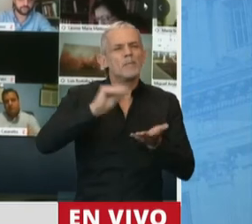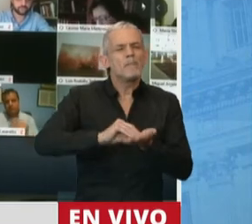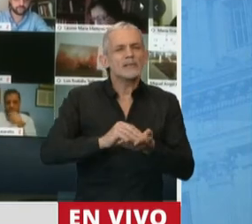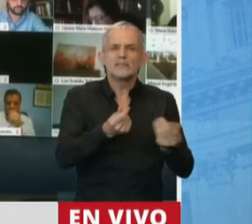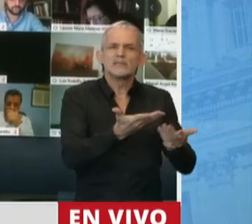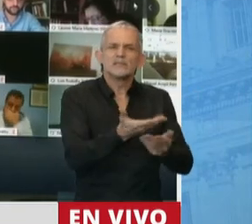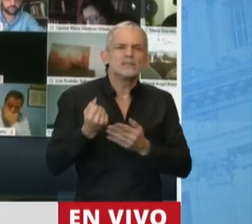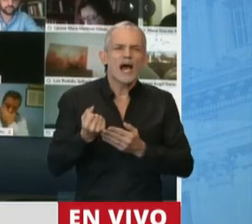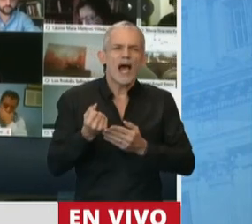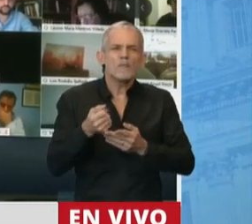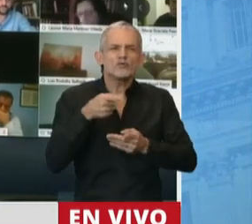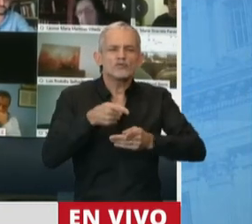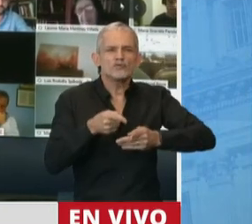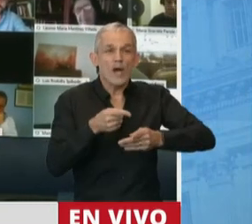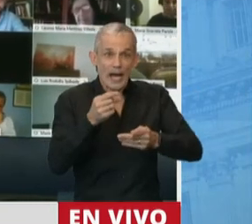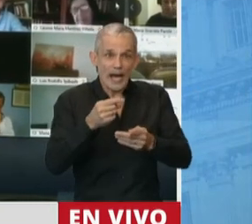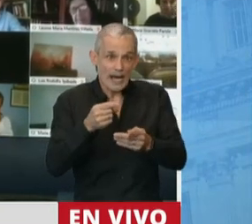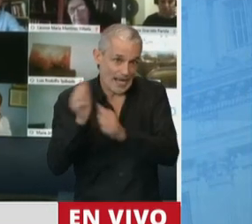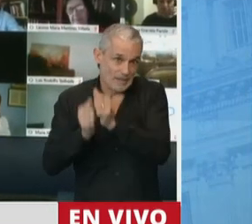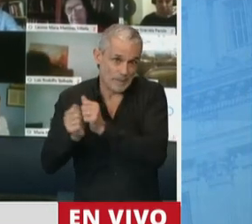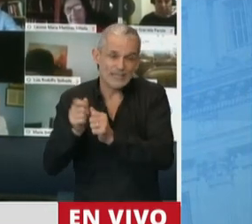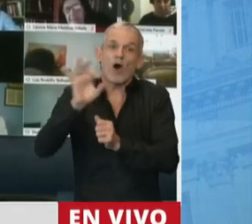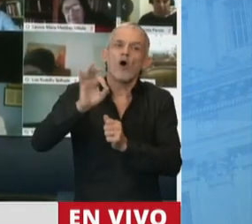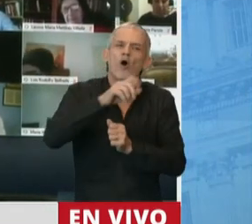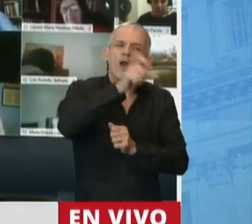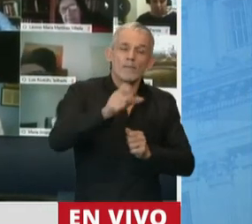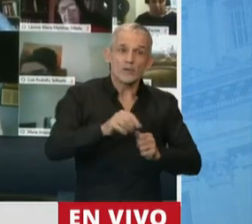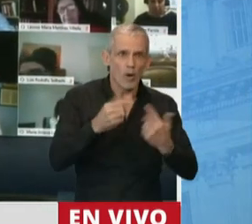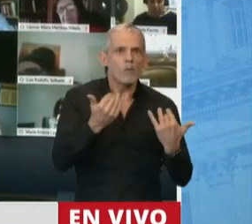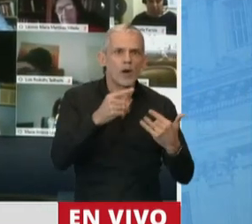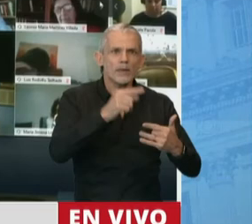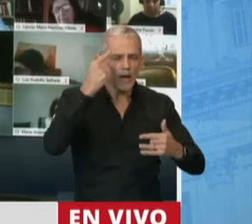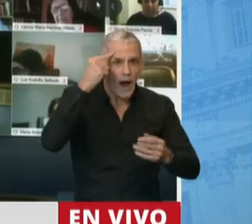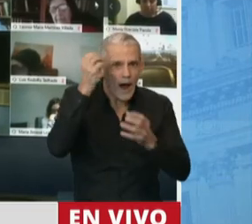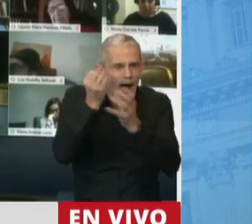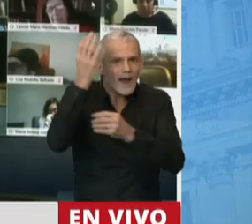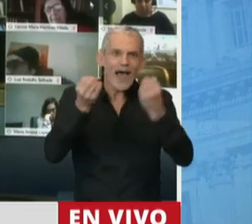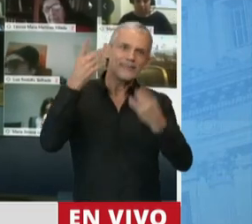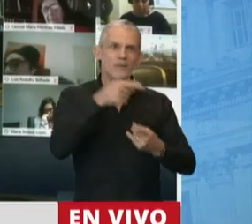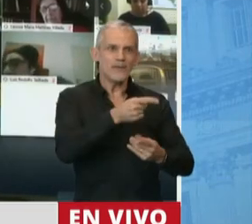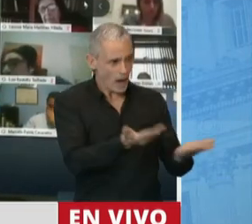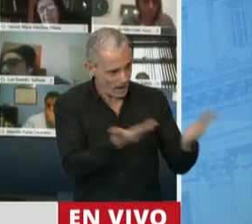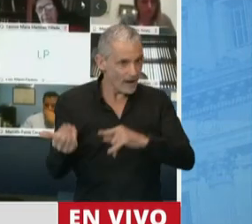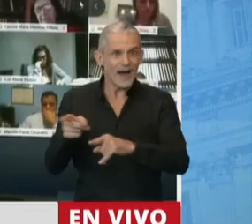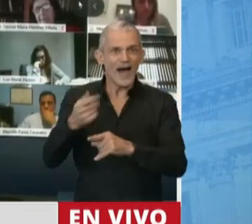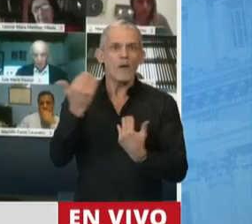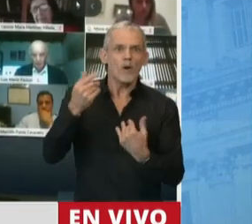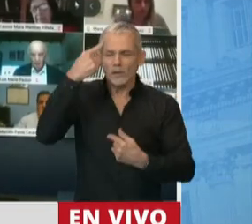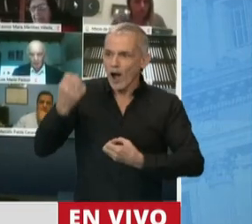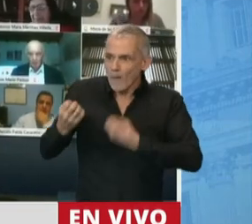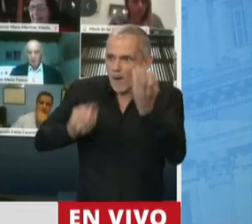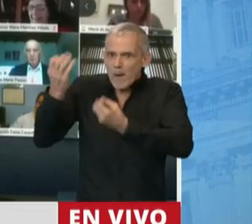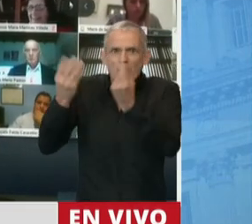privamos a los trabajadores y a las empresas del desarrollo de la creatividad, de la potencia que